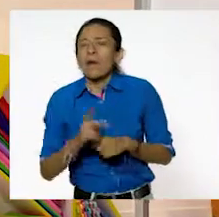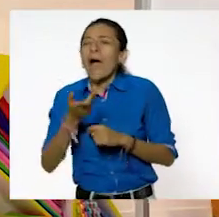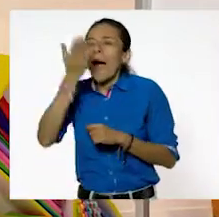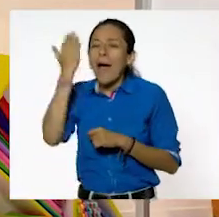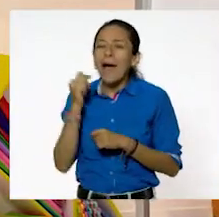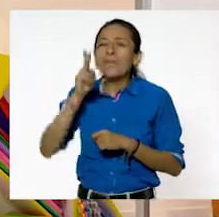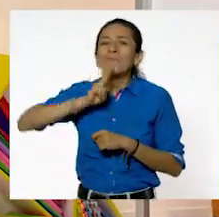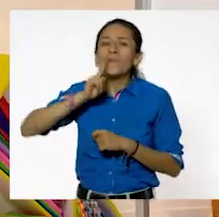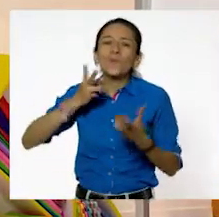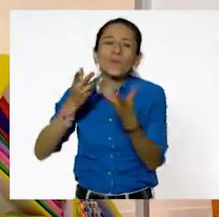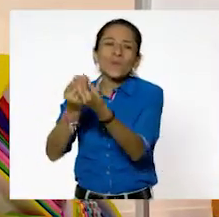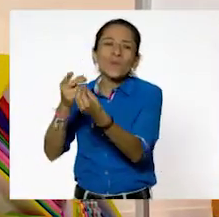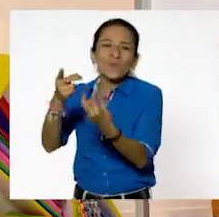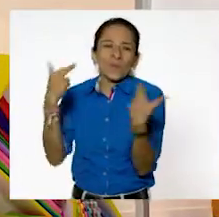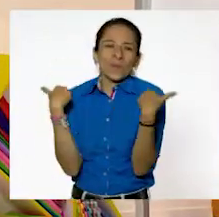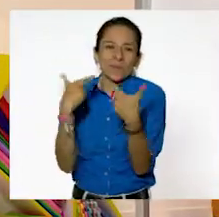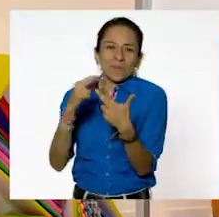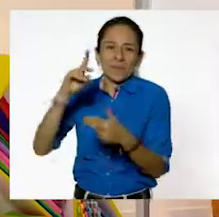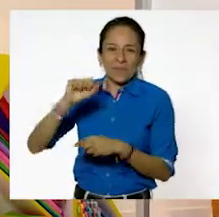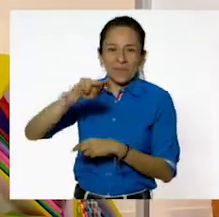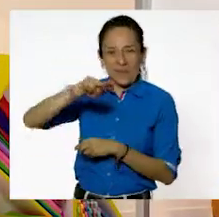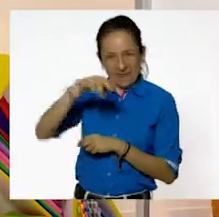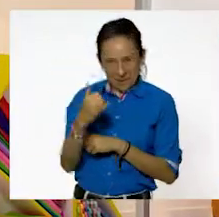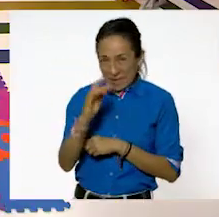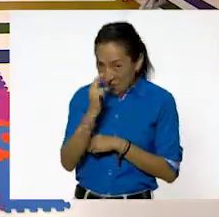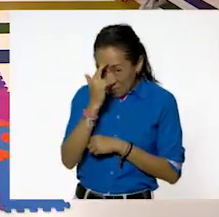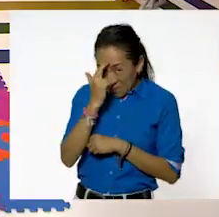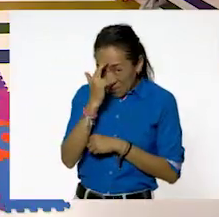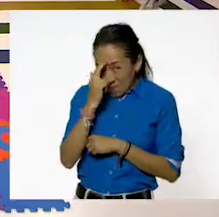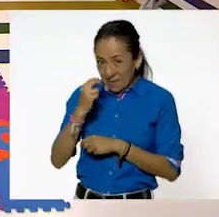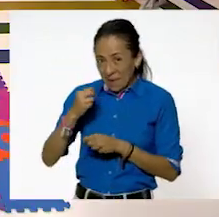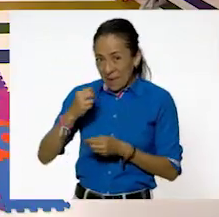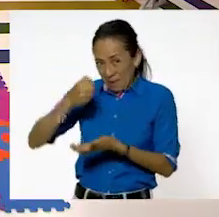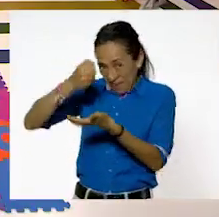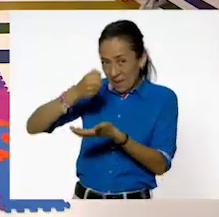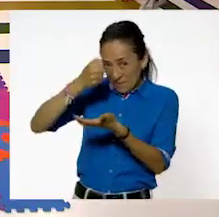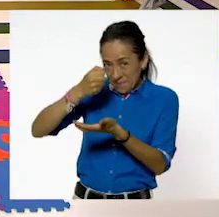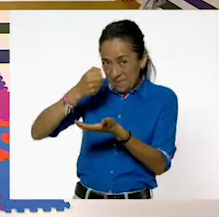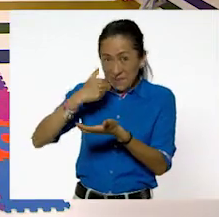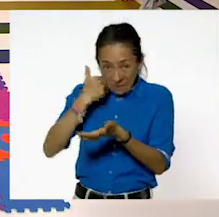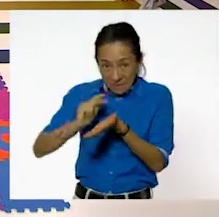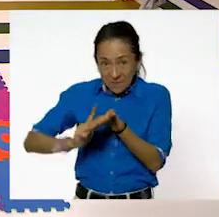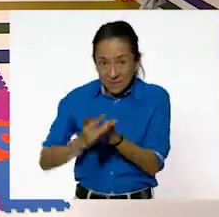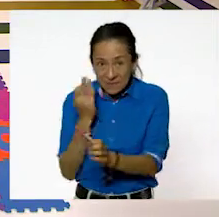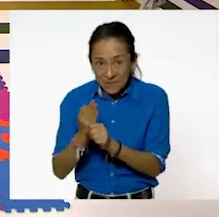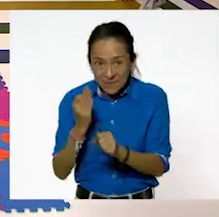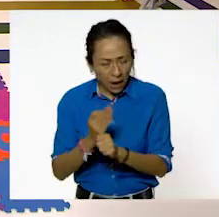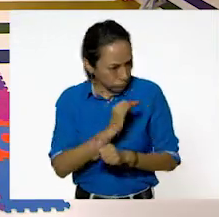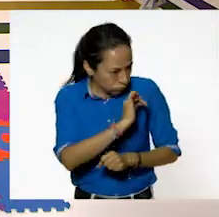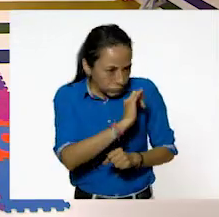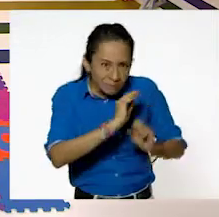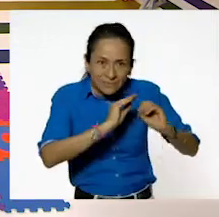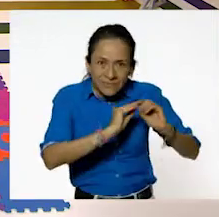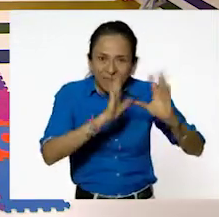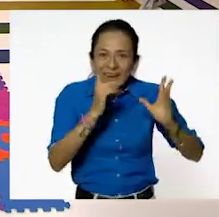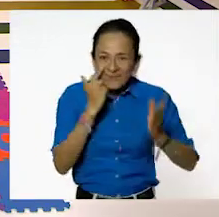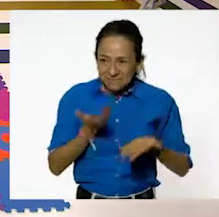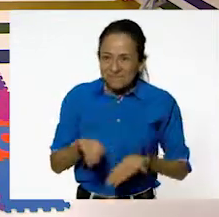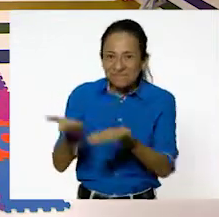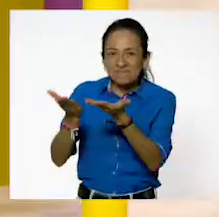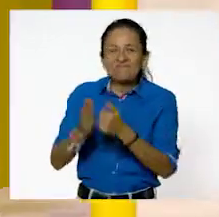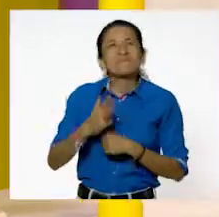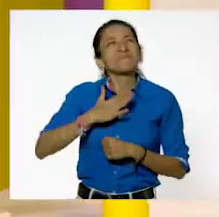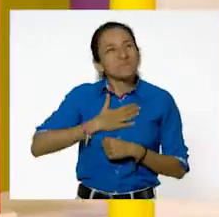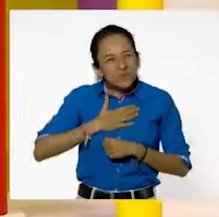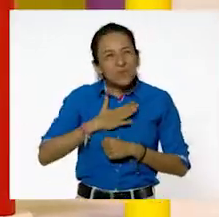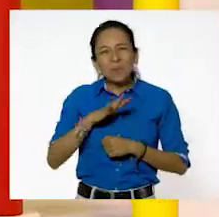con el maestro Dani. ¿Te acuerdas el de la bolsa? Sí, claro que me acuerdo. ¿Te gustaría repetirlo? Lo hago, claro que sí. Adelante. A ver, yo